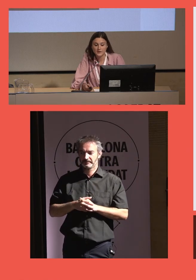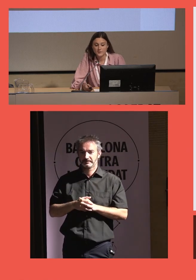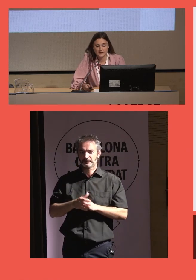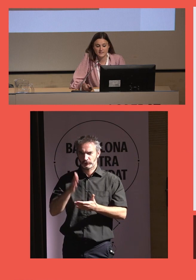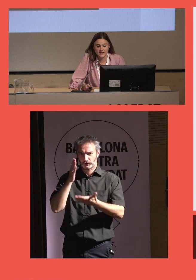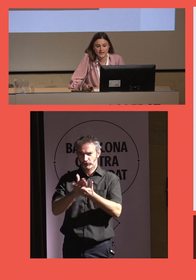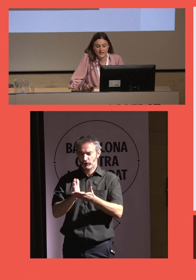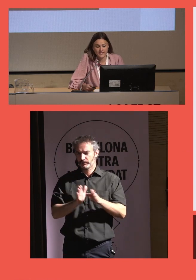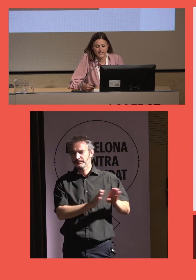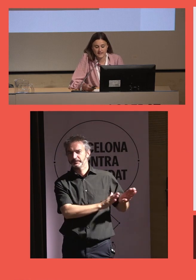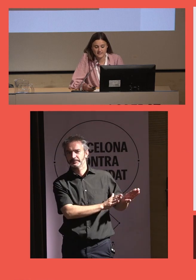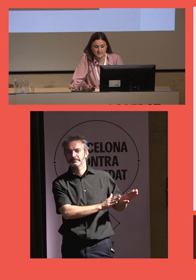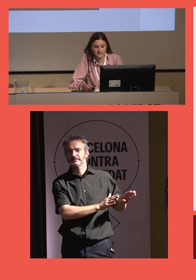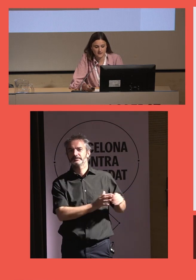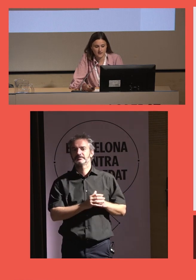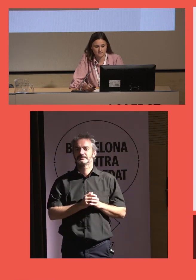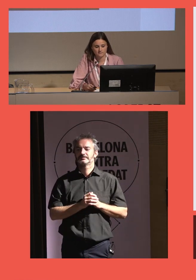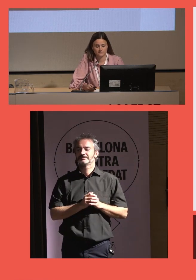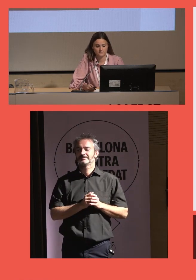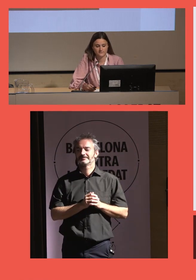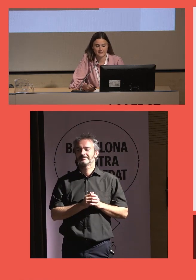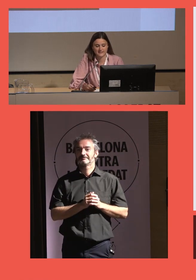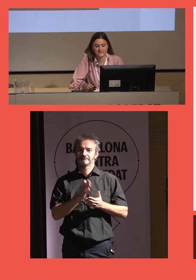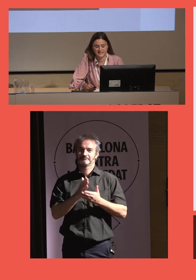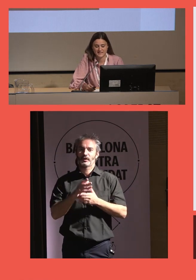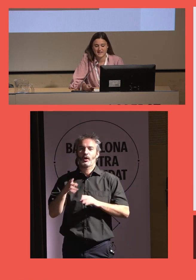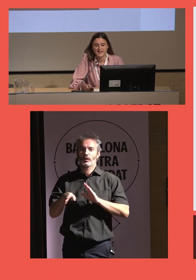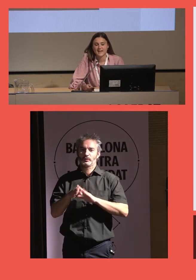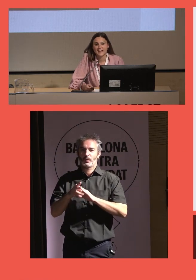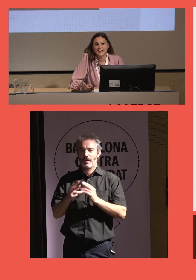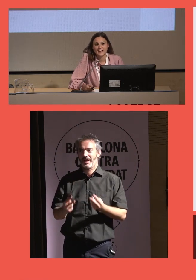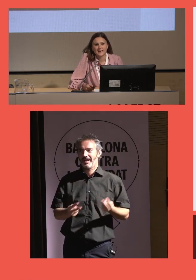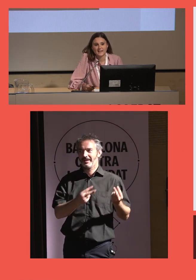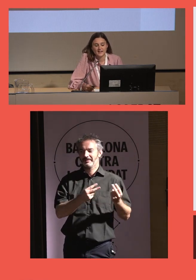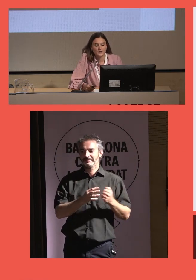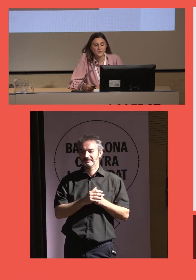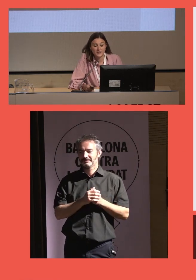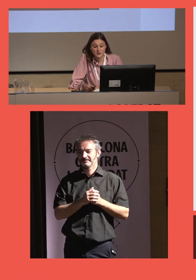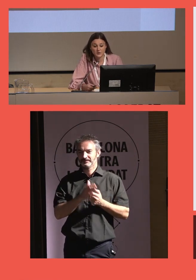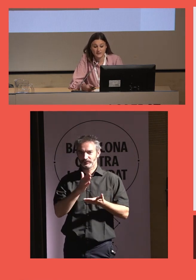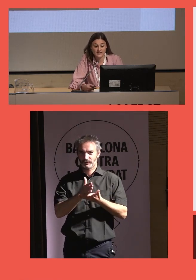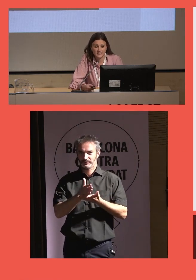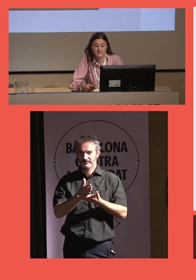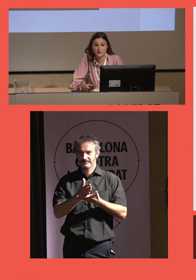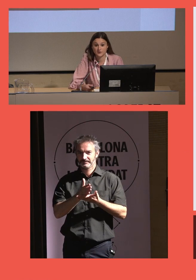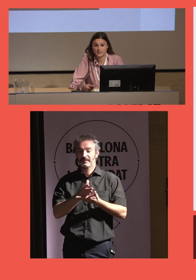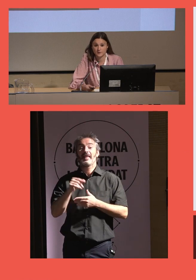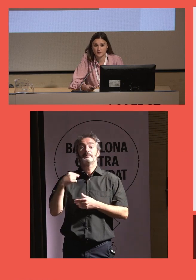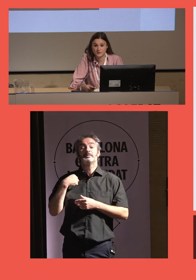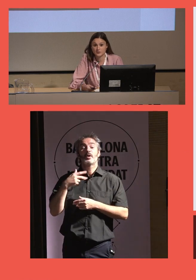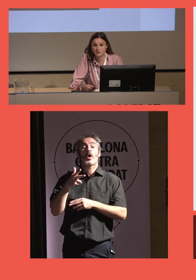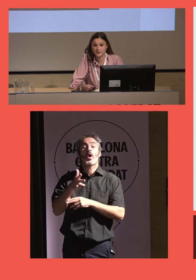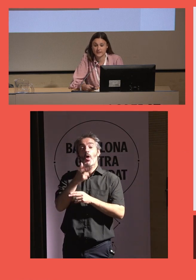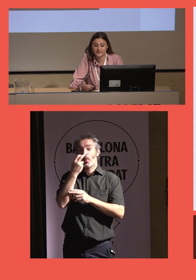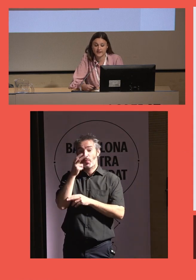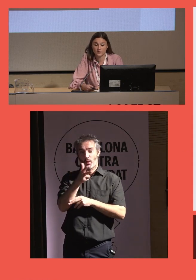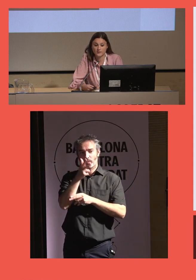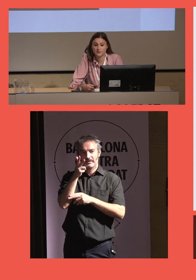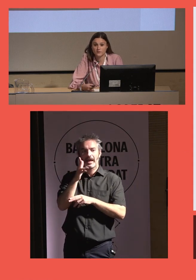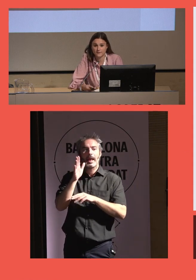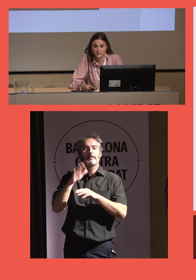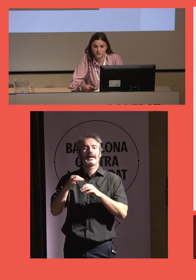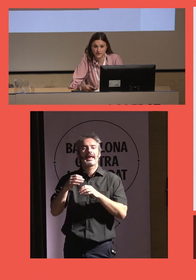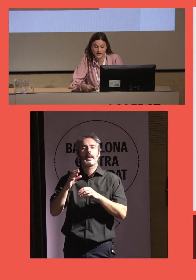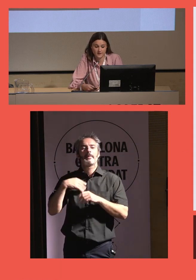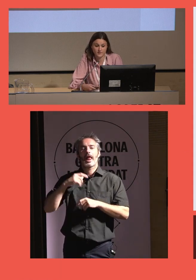Bueno, pues este es... La soledad es lo peor. Un pequeño documental que se hizo con ese propósito de dar a